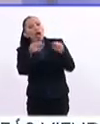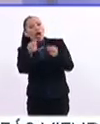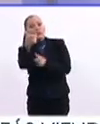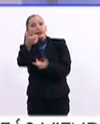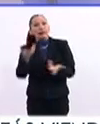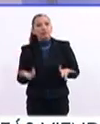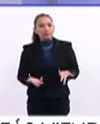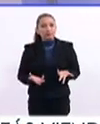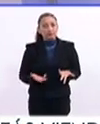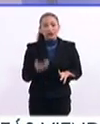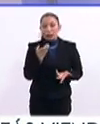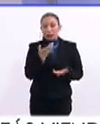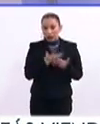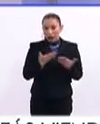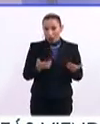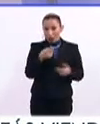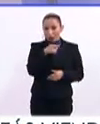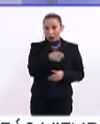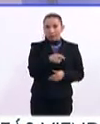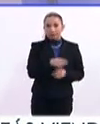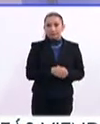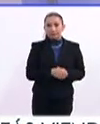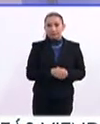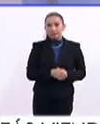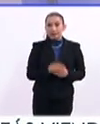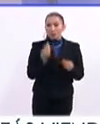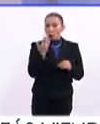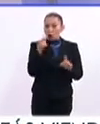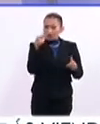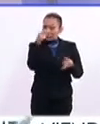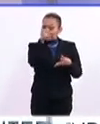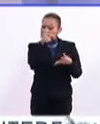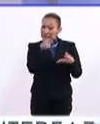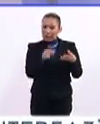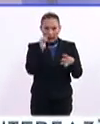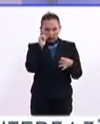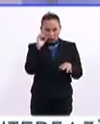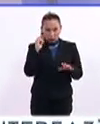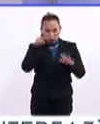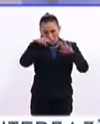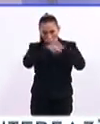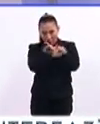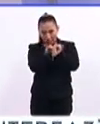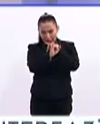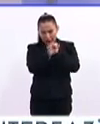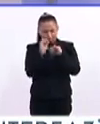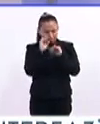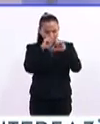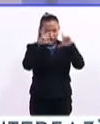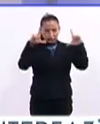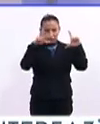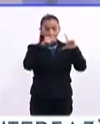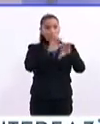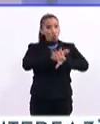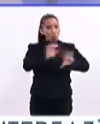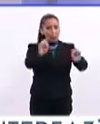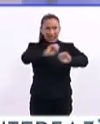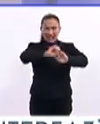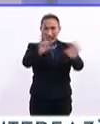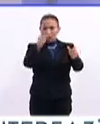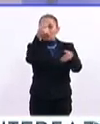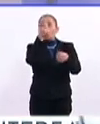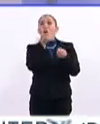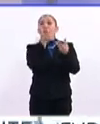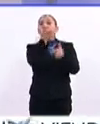estos recursos. Y bueno, en este caso, viene muy específicamente, ayer tuve la oportunidad de meterme a este portal, y la verdad es que viene muy específico